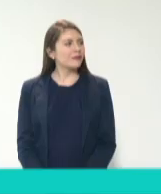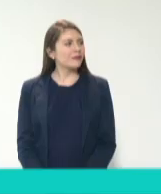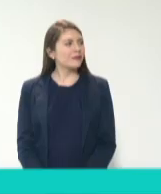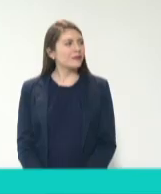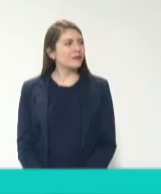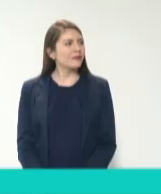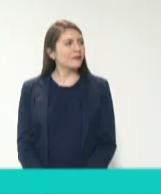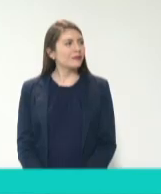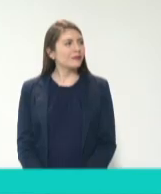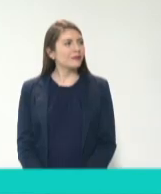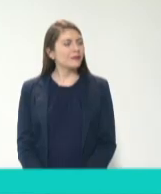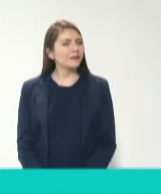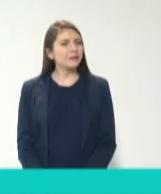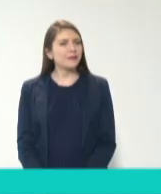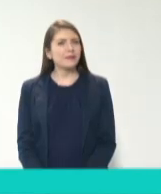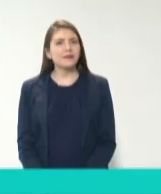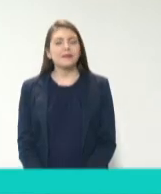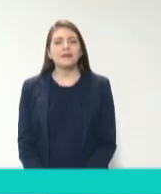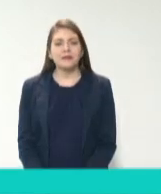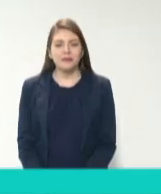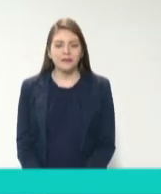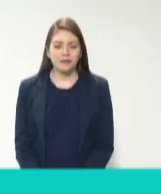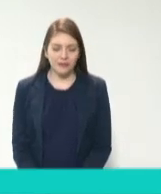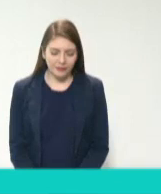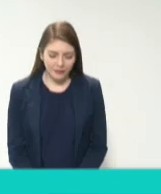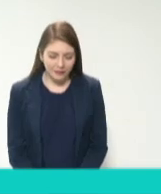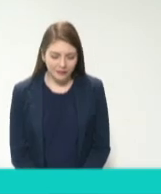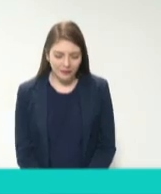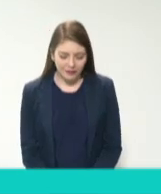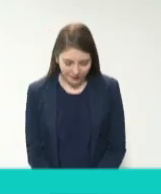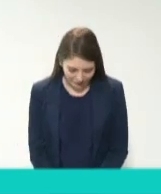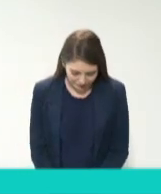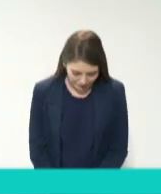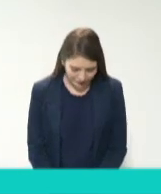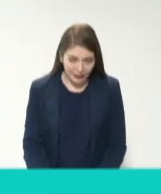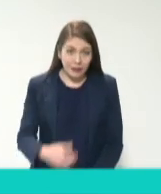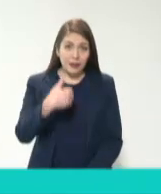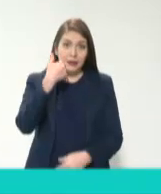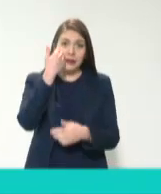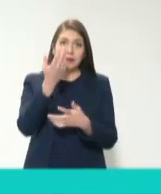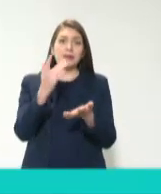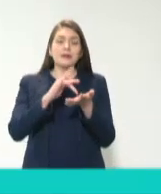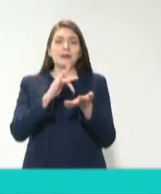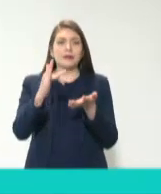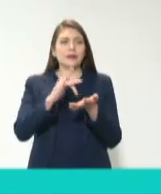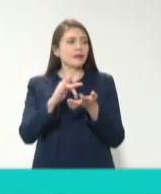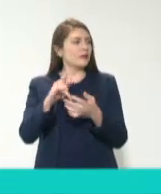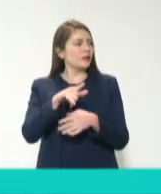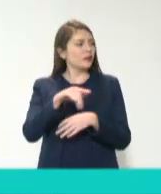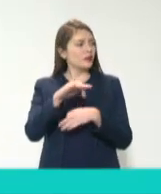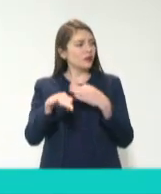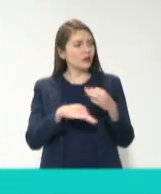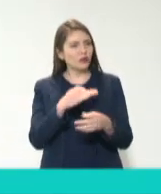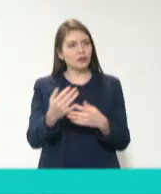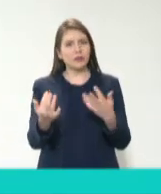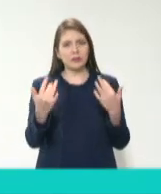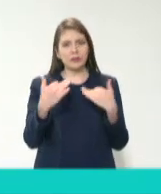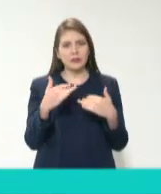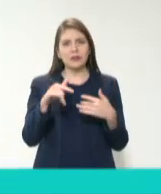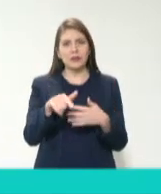Bueno, primero agradecer la presencia de todos ustedes, porque es como